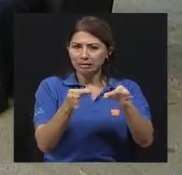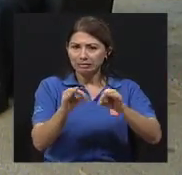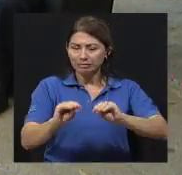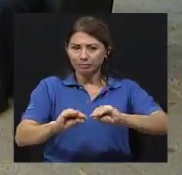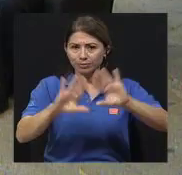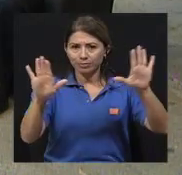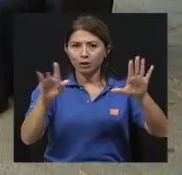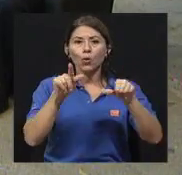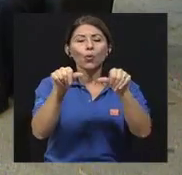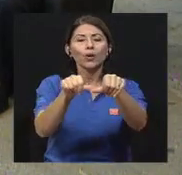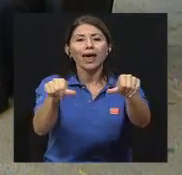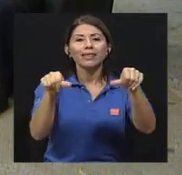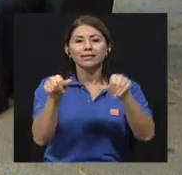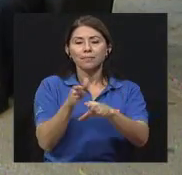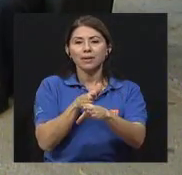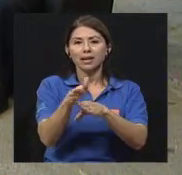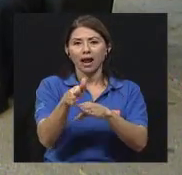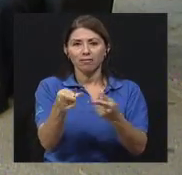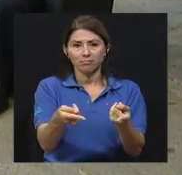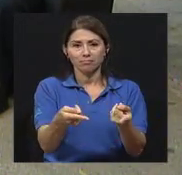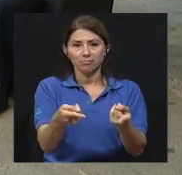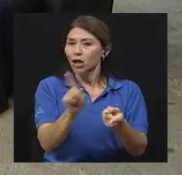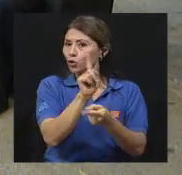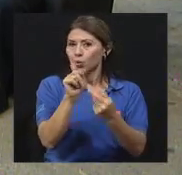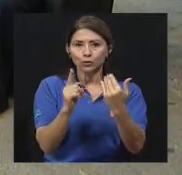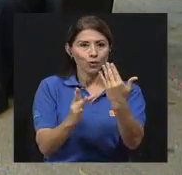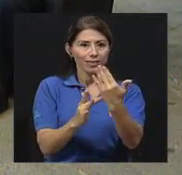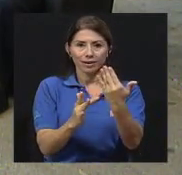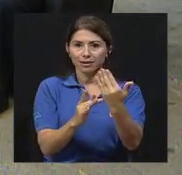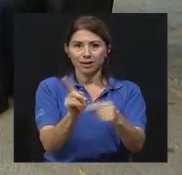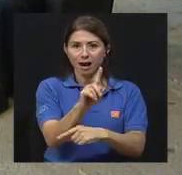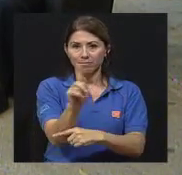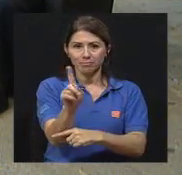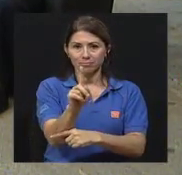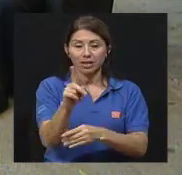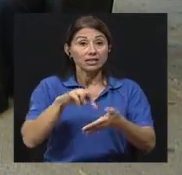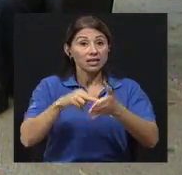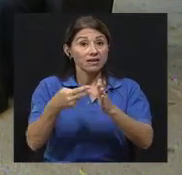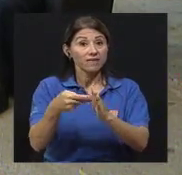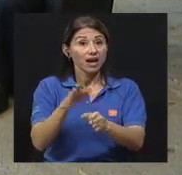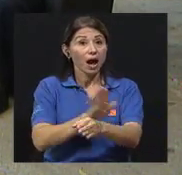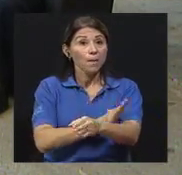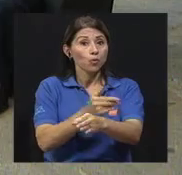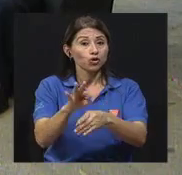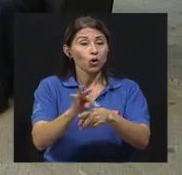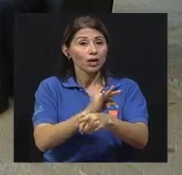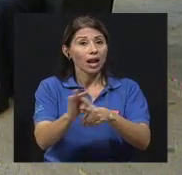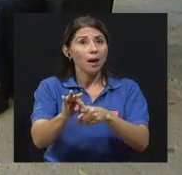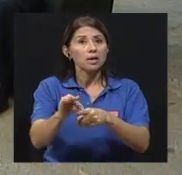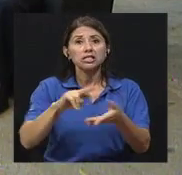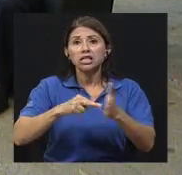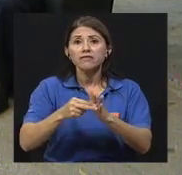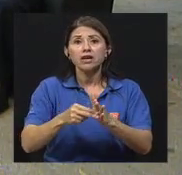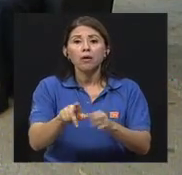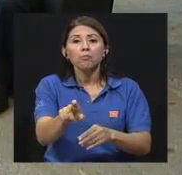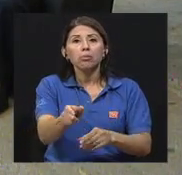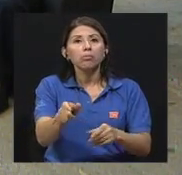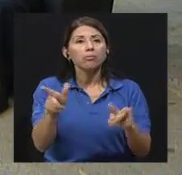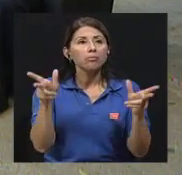tal vez para aclarar un poquito, es una disciplina. no es una técnica, no es que musicoterapia es poner música.